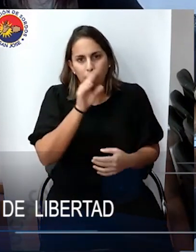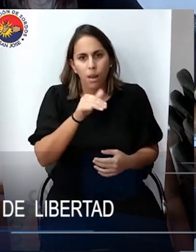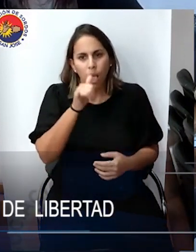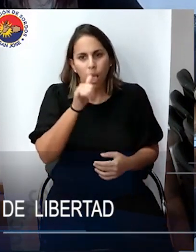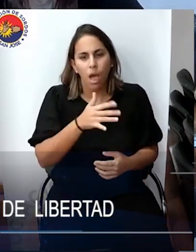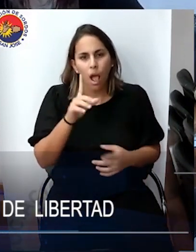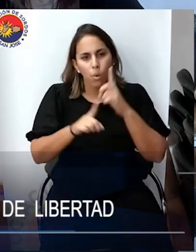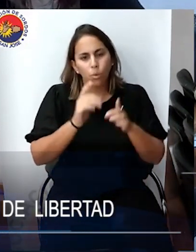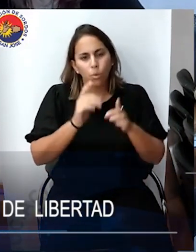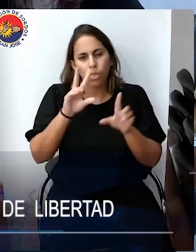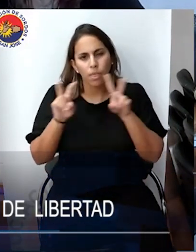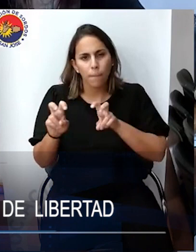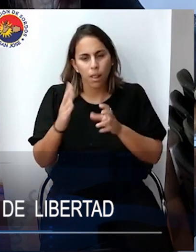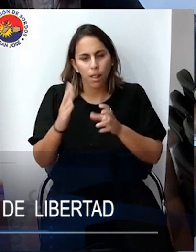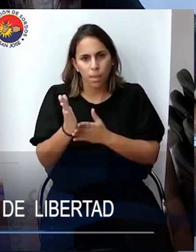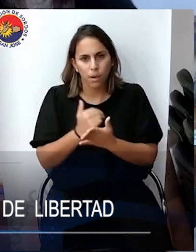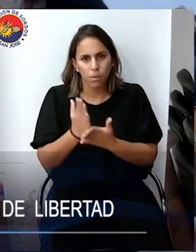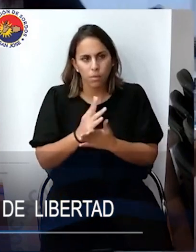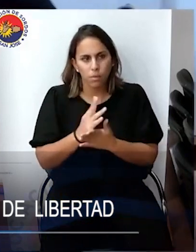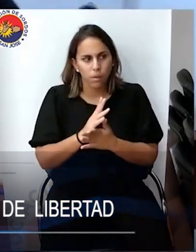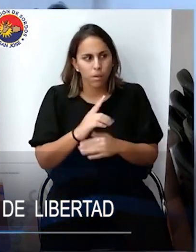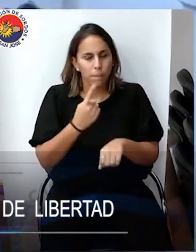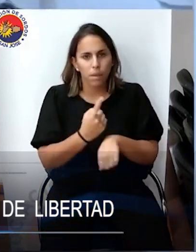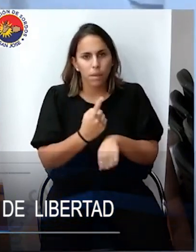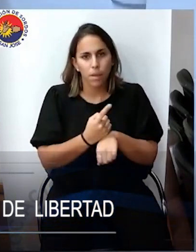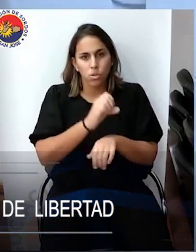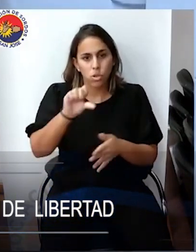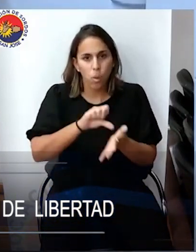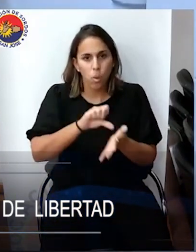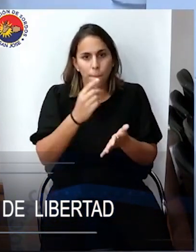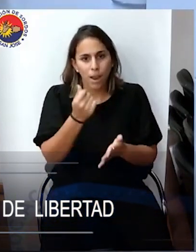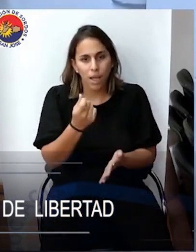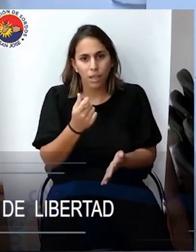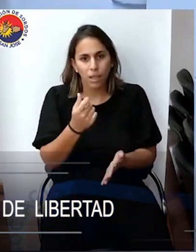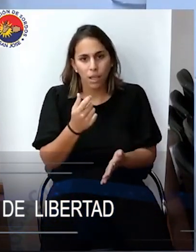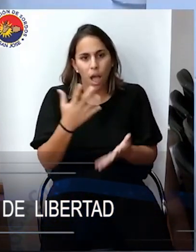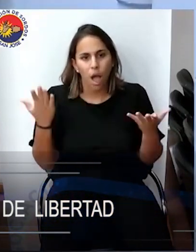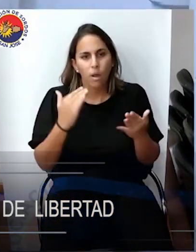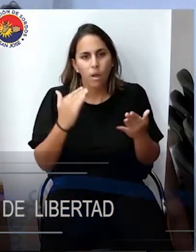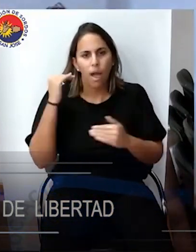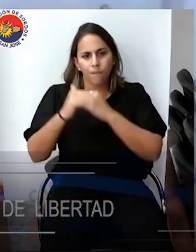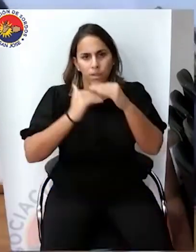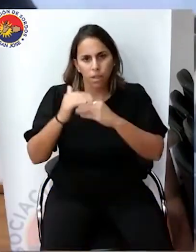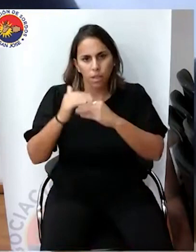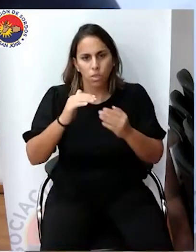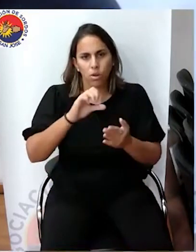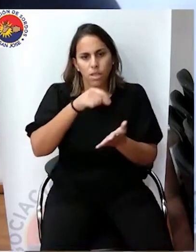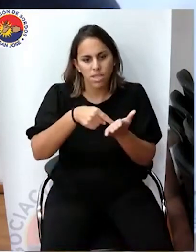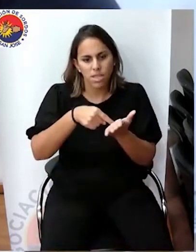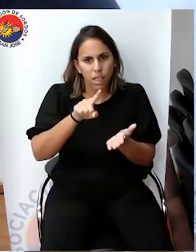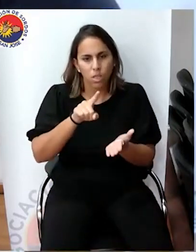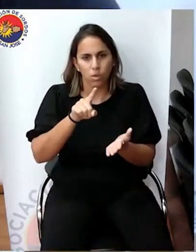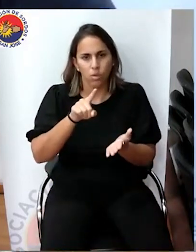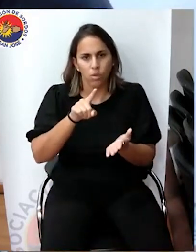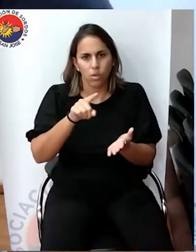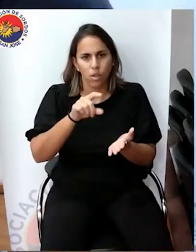se están dando en el departamento. En primer lugar, en Ciudad de Plata quiero resaltar que se viene avanzando en el centro cívico de